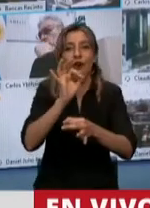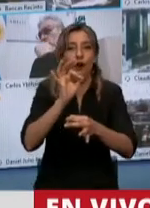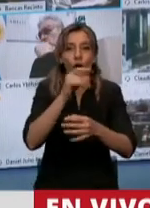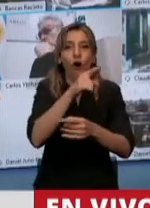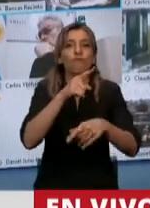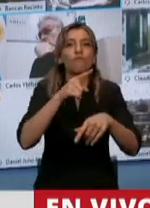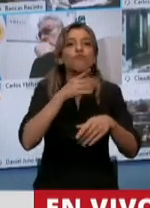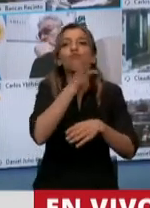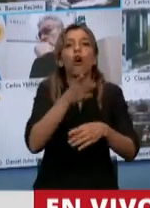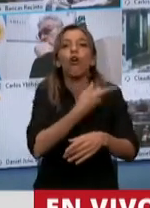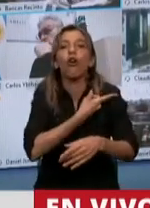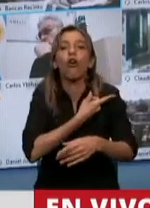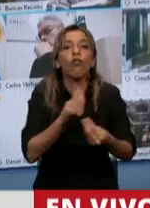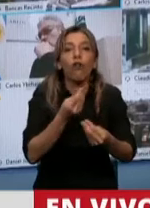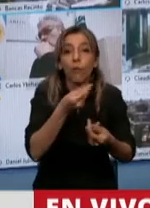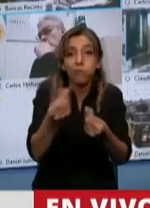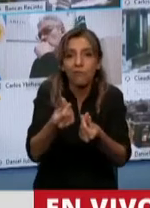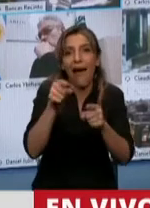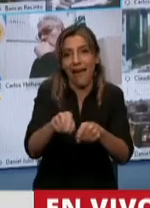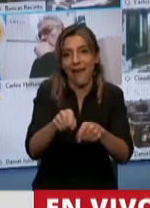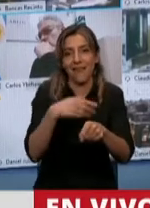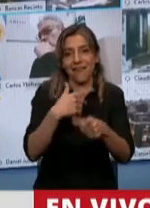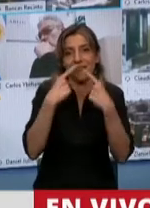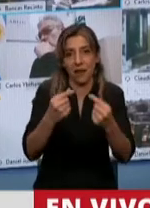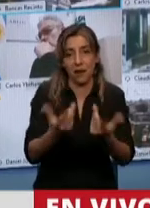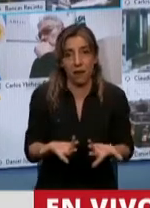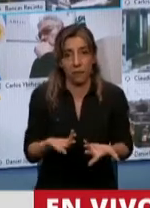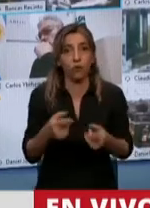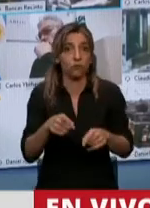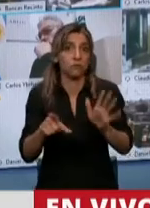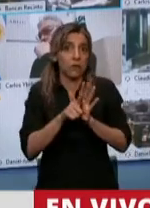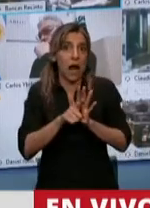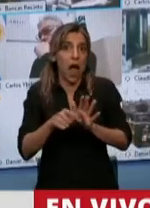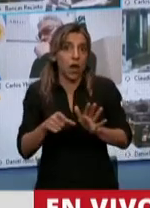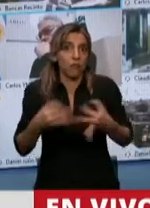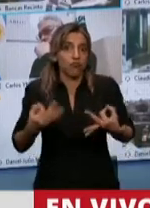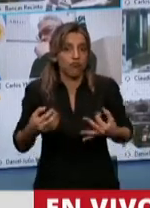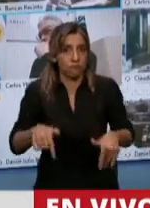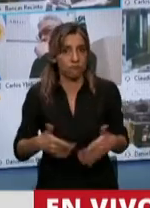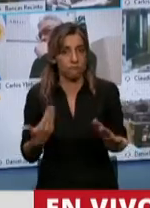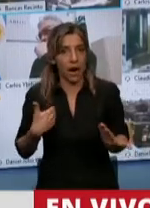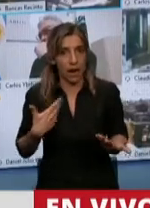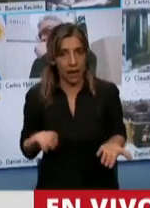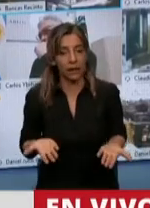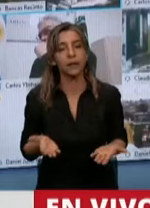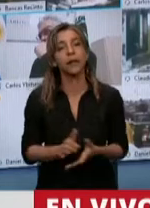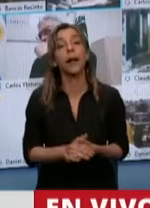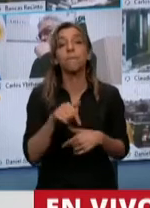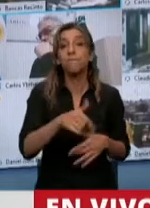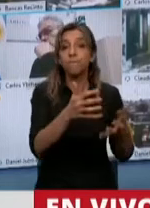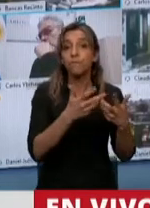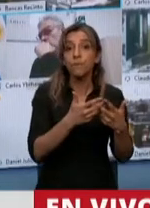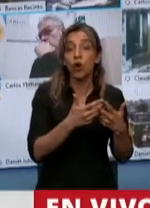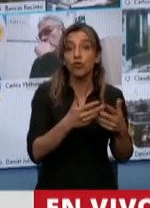fácil al consumidor. Es un avance enorme en la legislación de la Argentina. En este proyecto, en los artículos 28 y